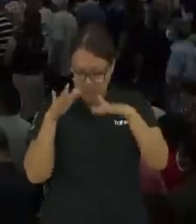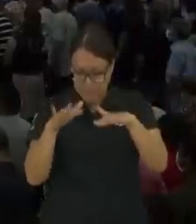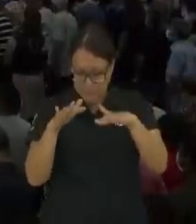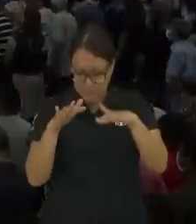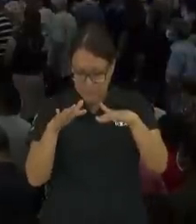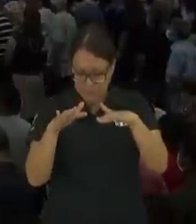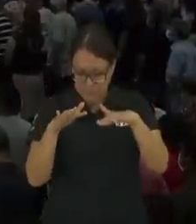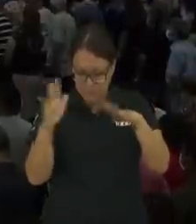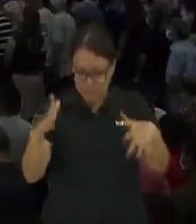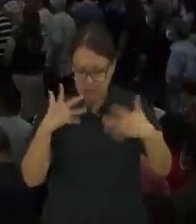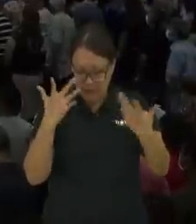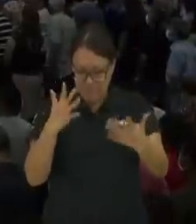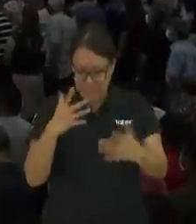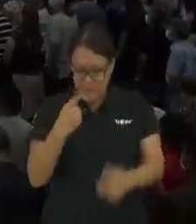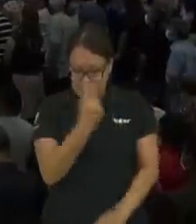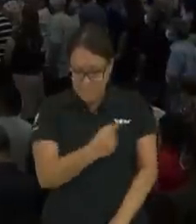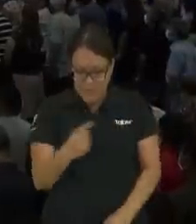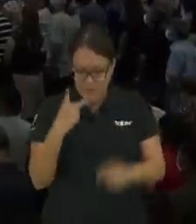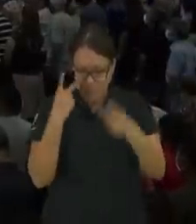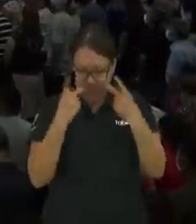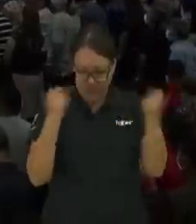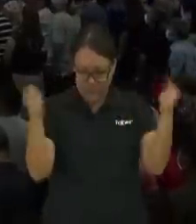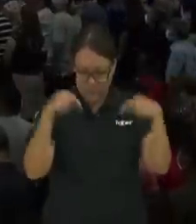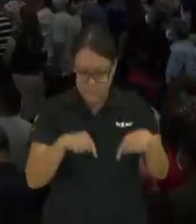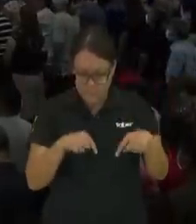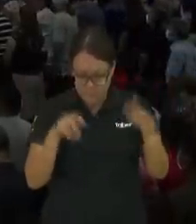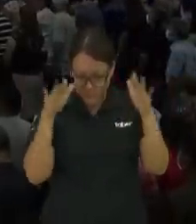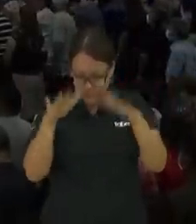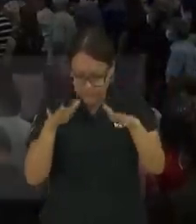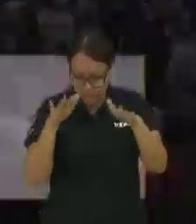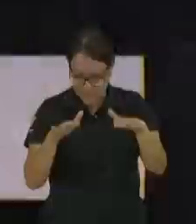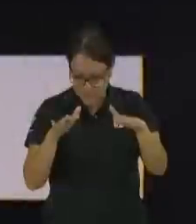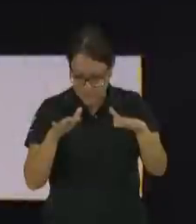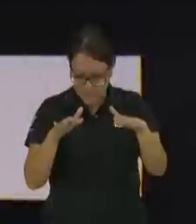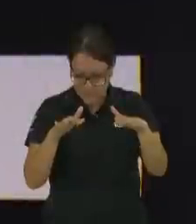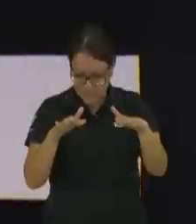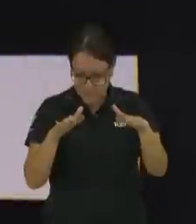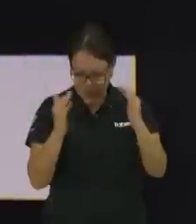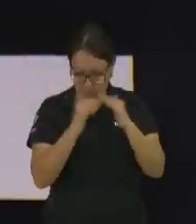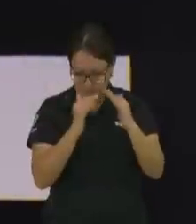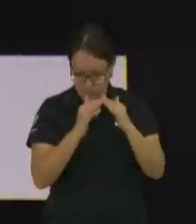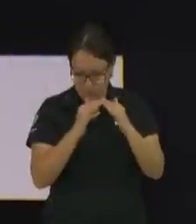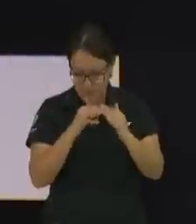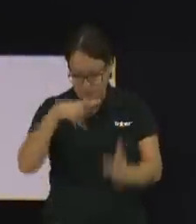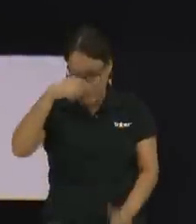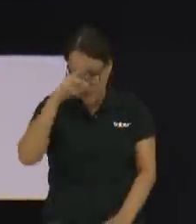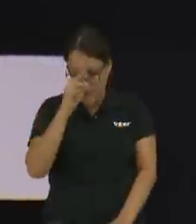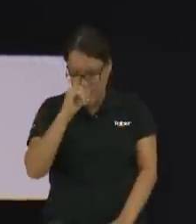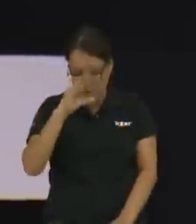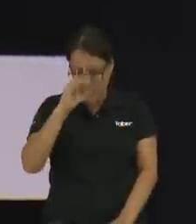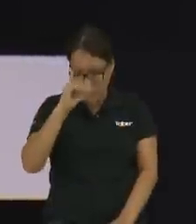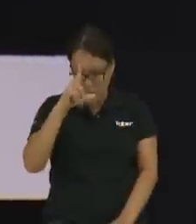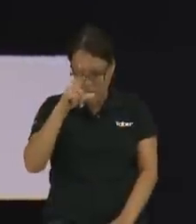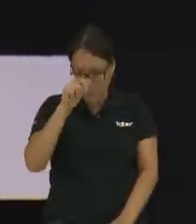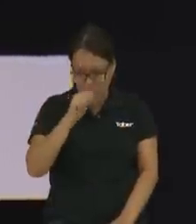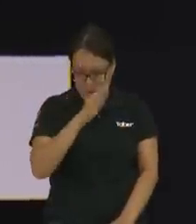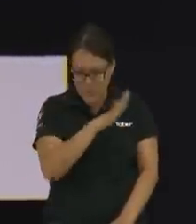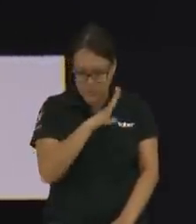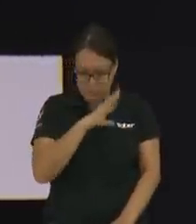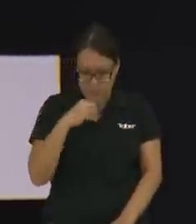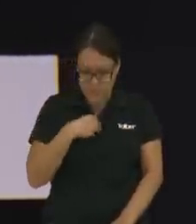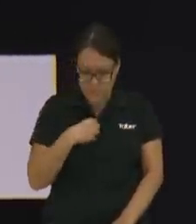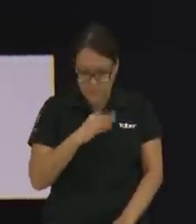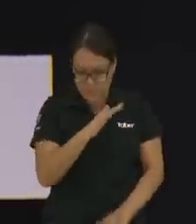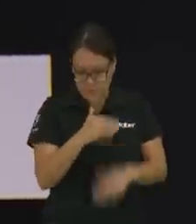Gracias te doy por nuestros visitantes Gracias Señor por la vida de Priscila Y de su familia Por ese milagro en